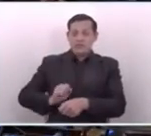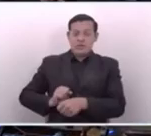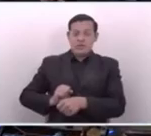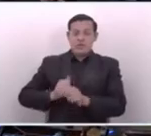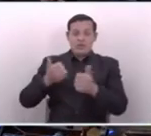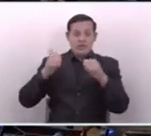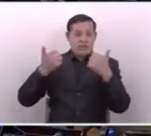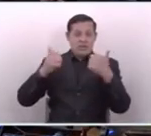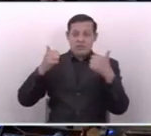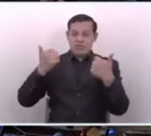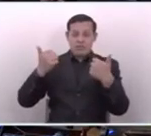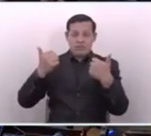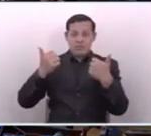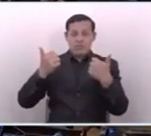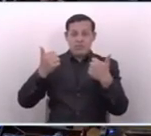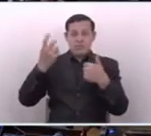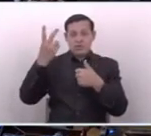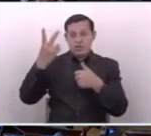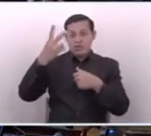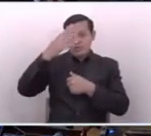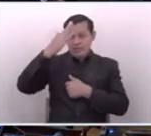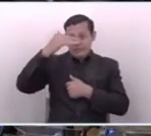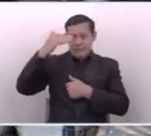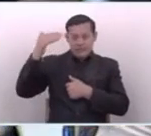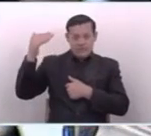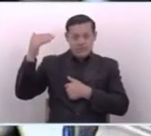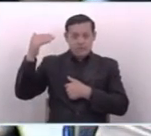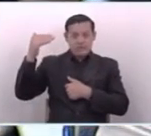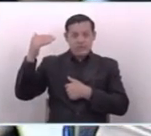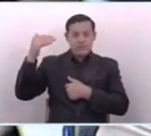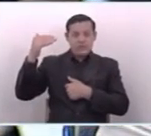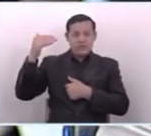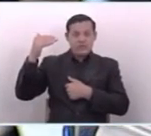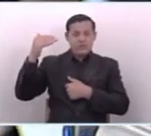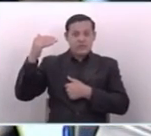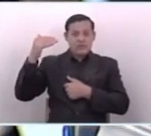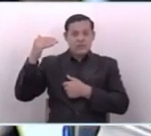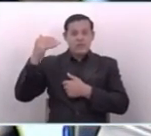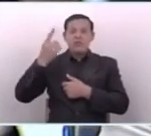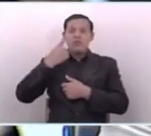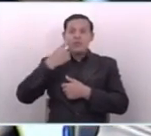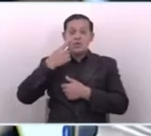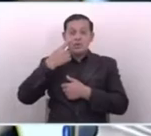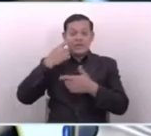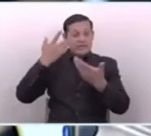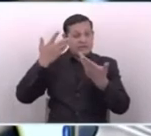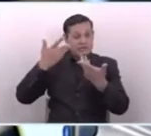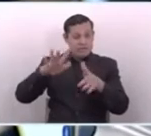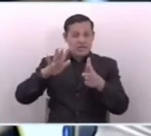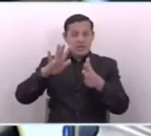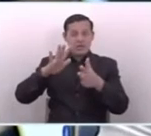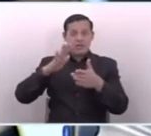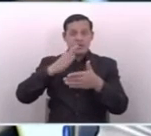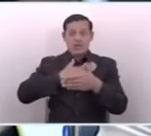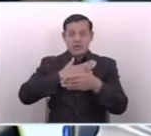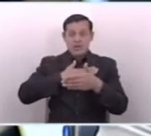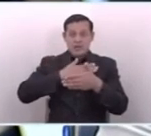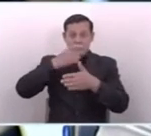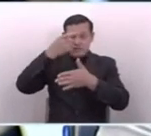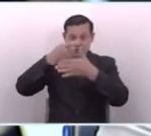depende de dos países donde ya existe arancel cero.